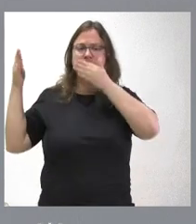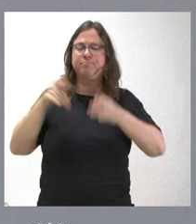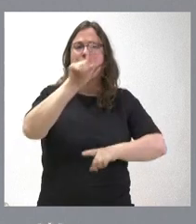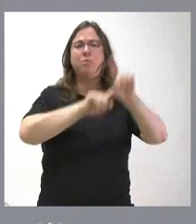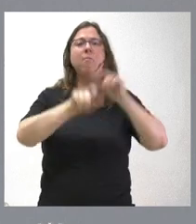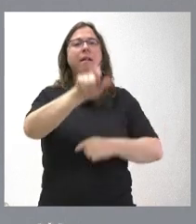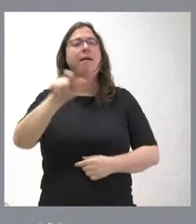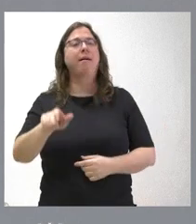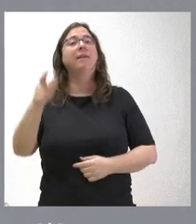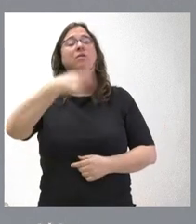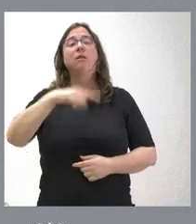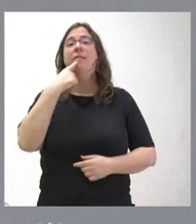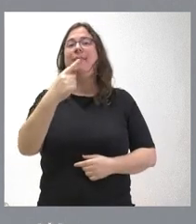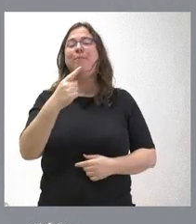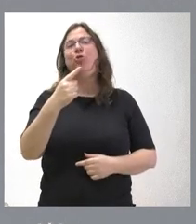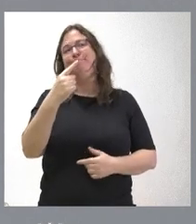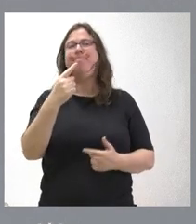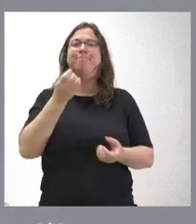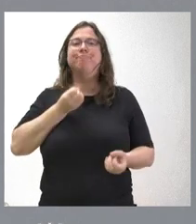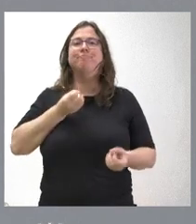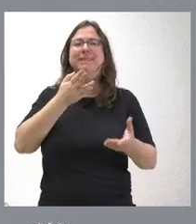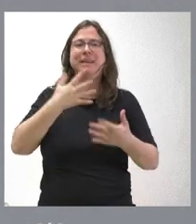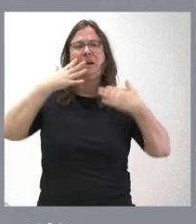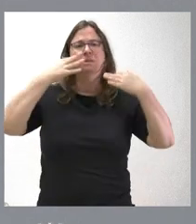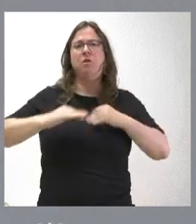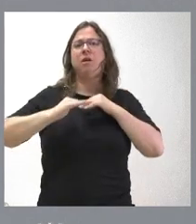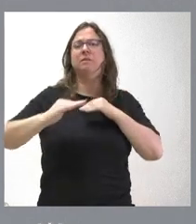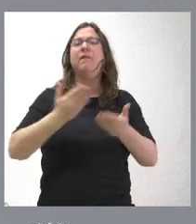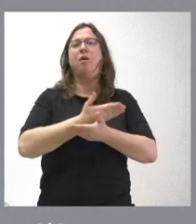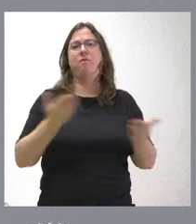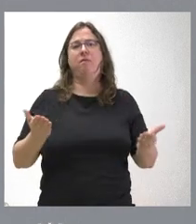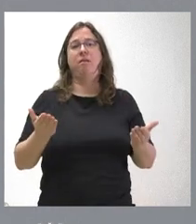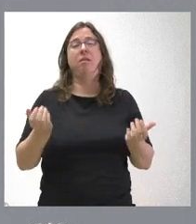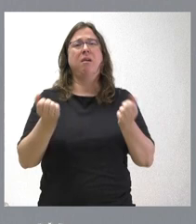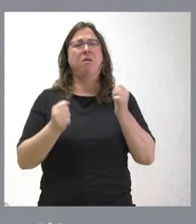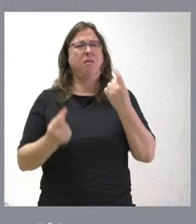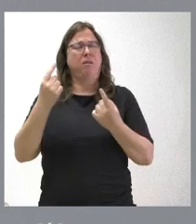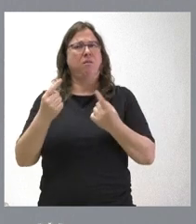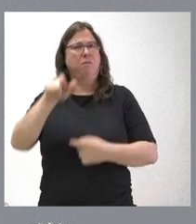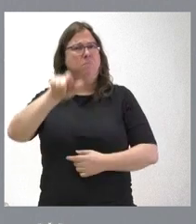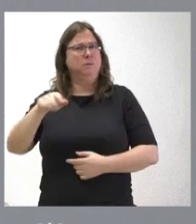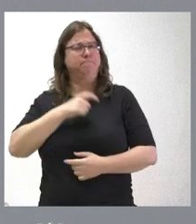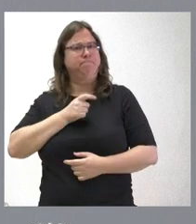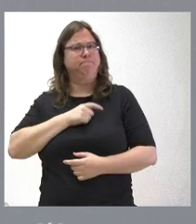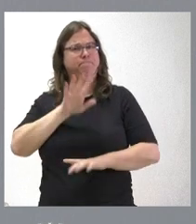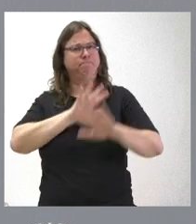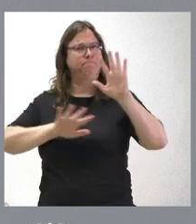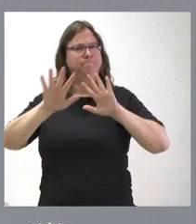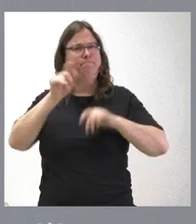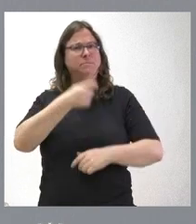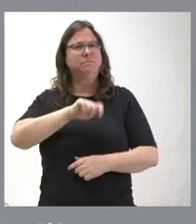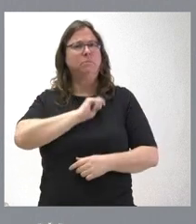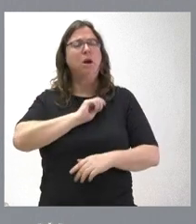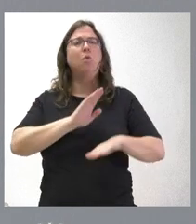Y, por tanto, damos un mensaje aquí de estabilidad, de seguridad y de confianza. Ante la inquietud que puedan tener en este momento muchas personas en España